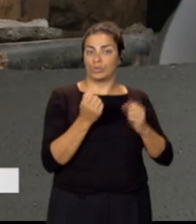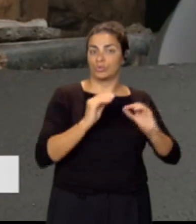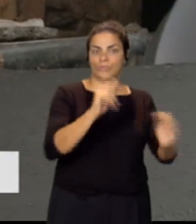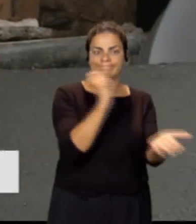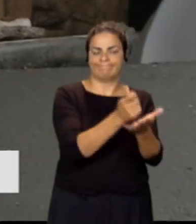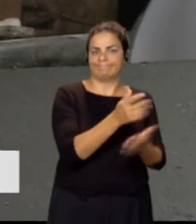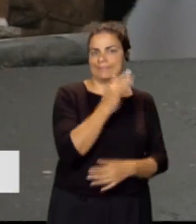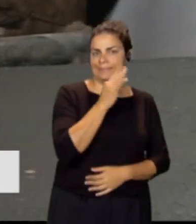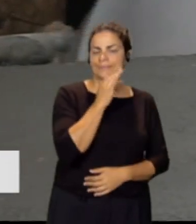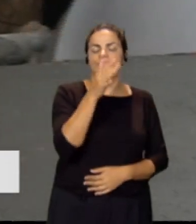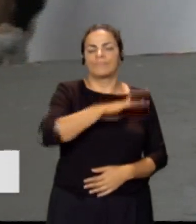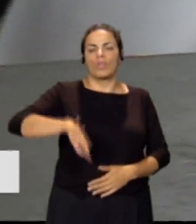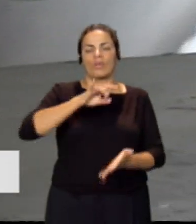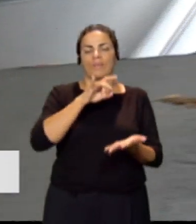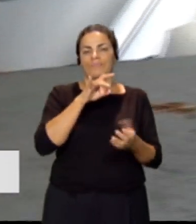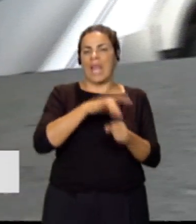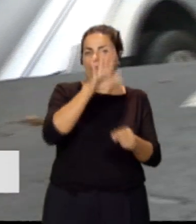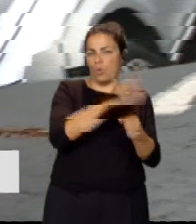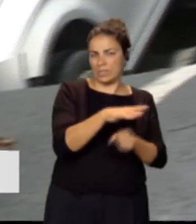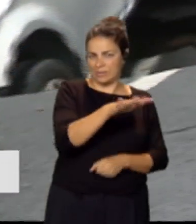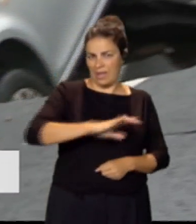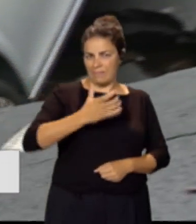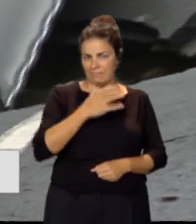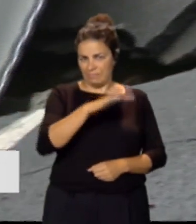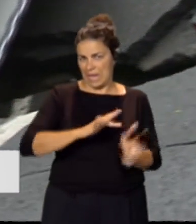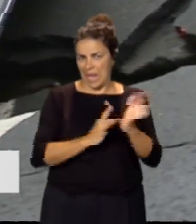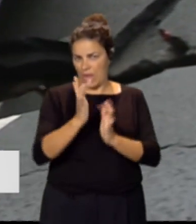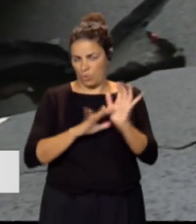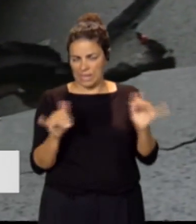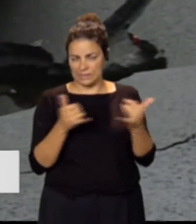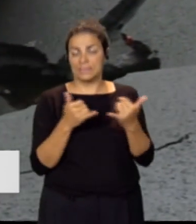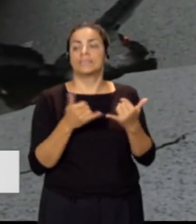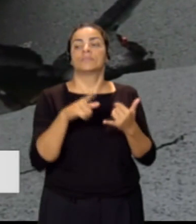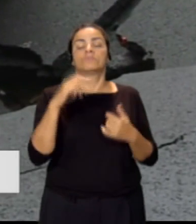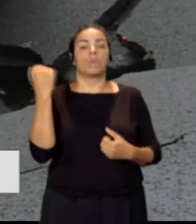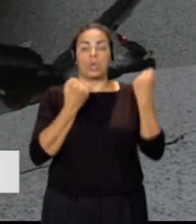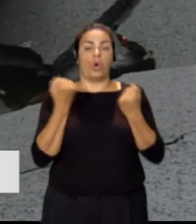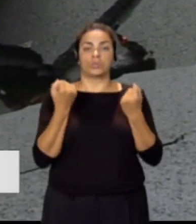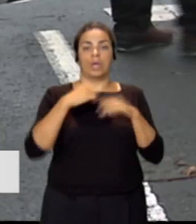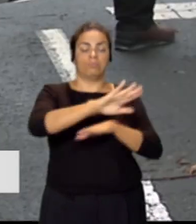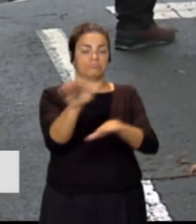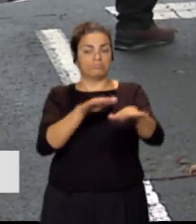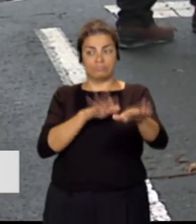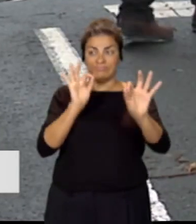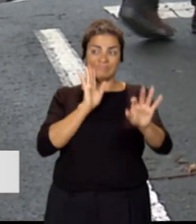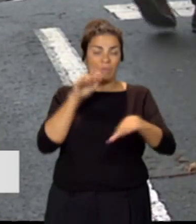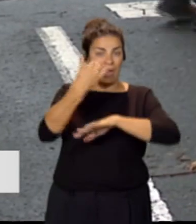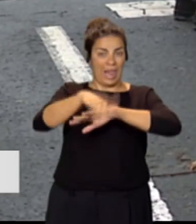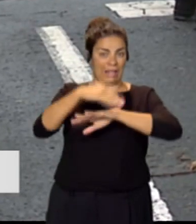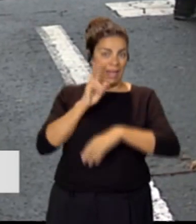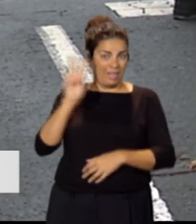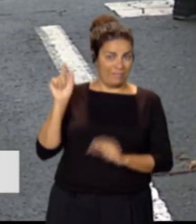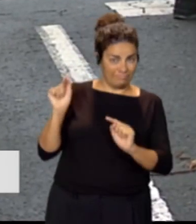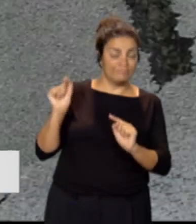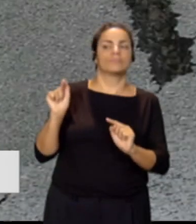situamos en la cuesta, en el municipio de La Laguna, en Tenerife. El vehículo pues estaba aparcado en esa calle que ven,